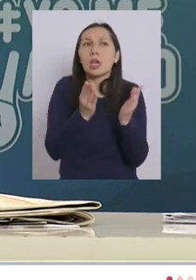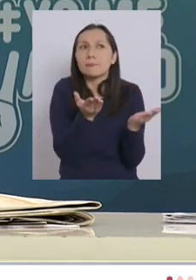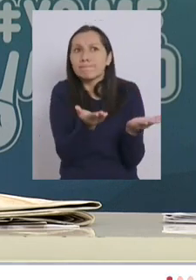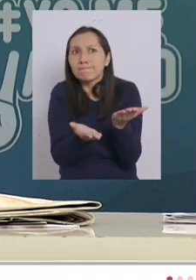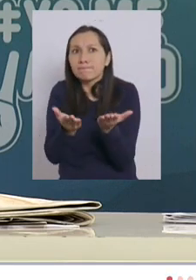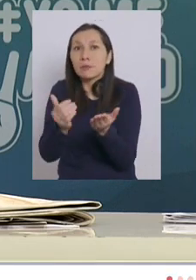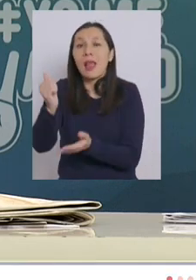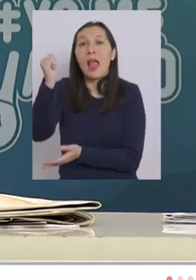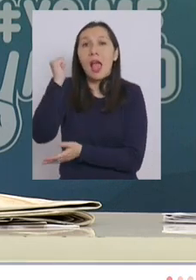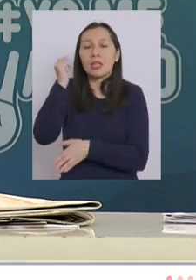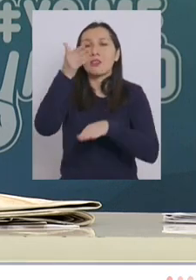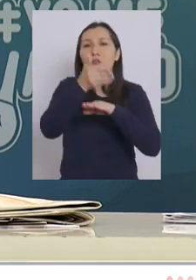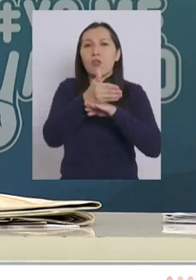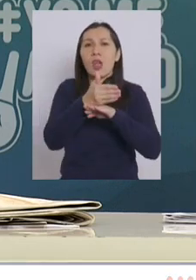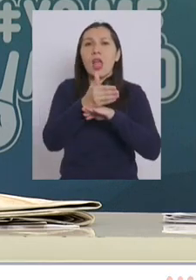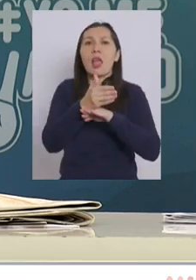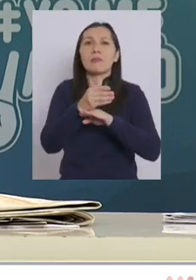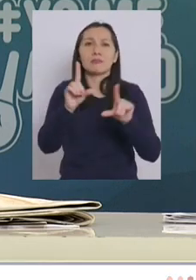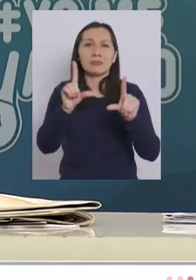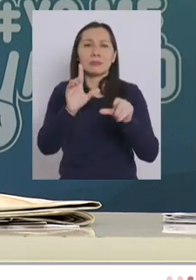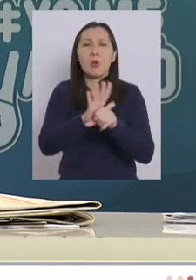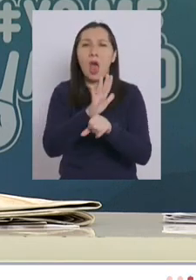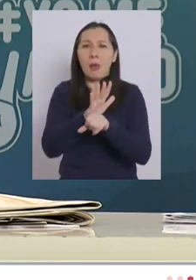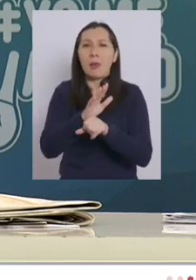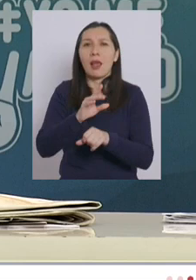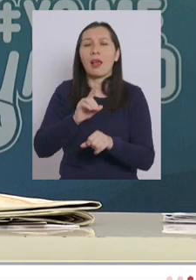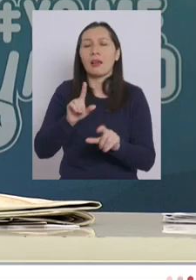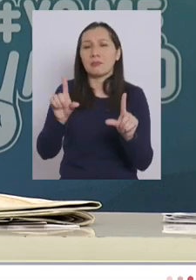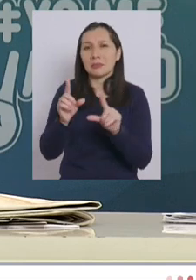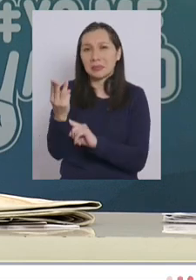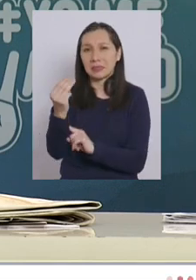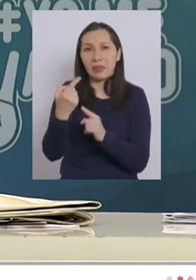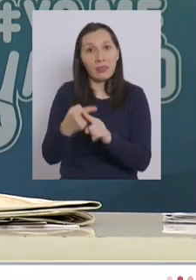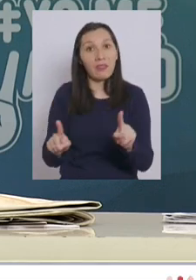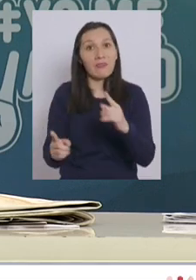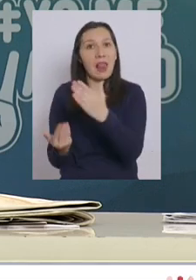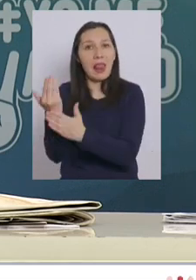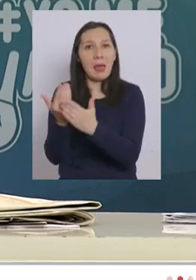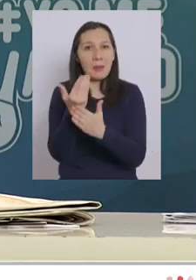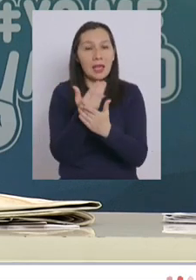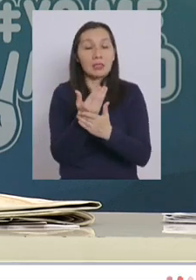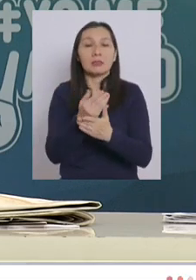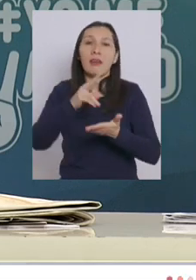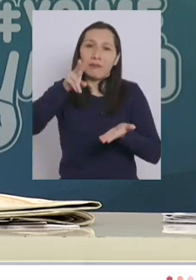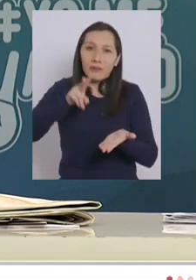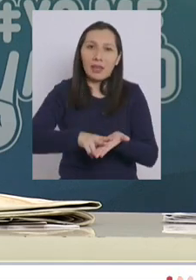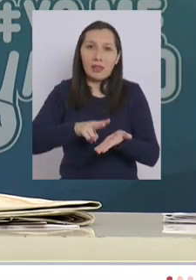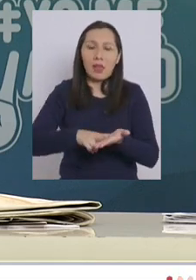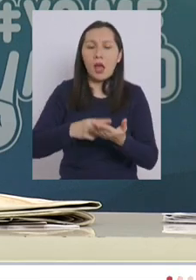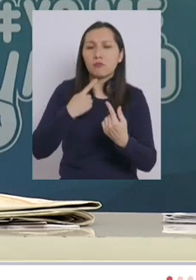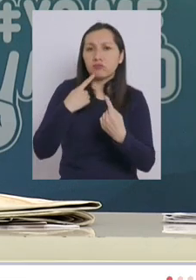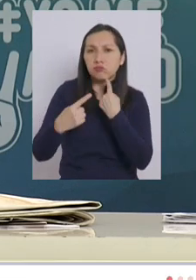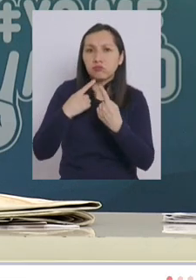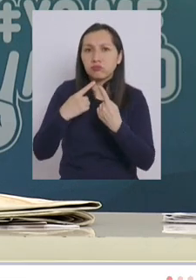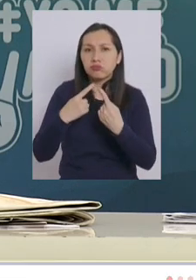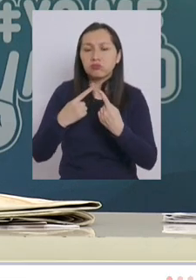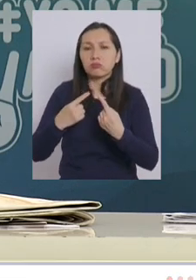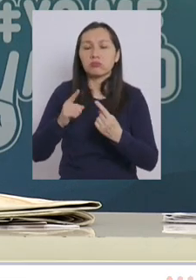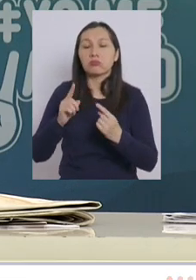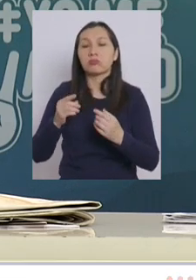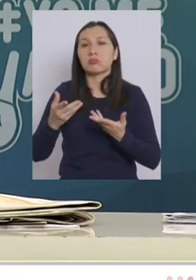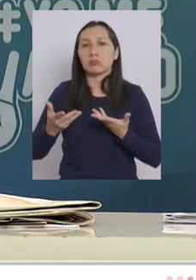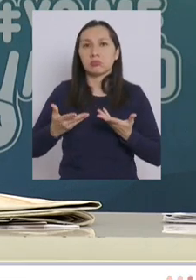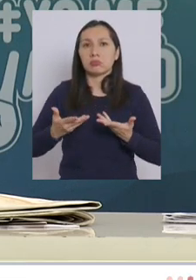uno ayer estuvo en un programa de Canal 13 muy diferente a los matinales donde realmente la actitud